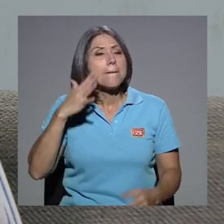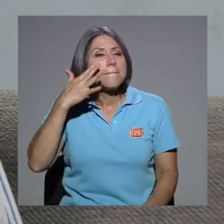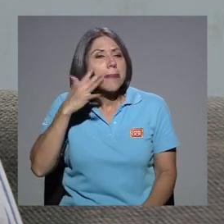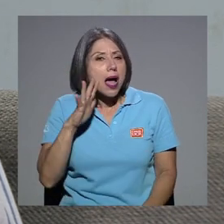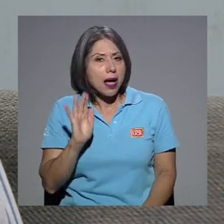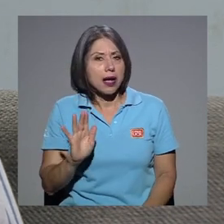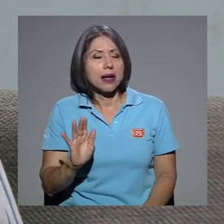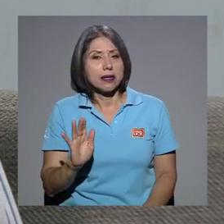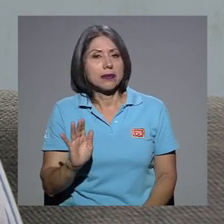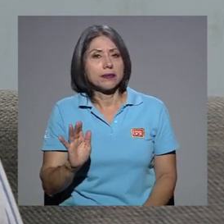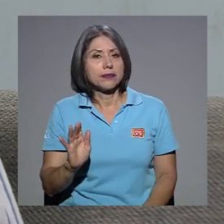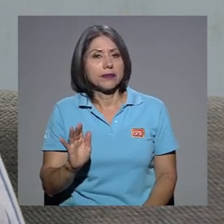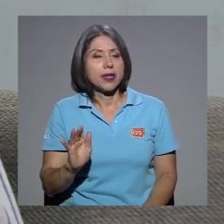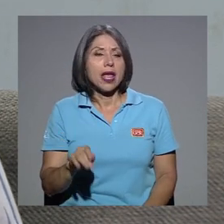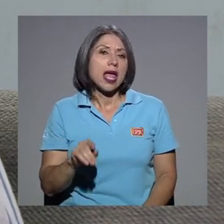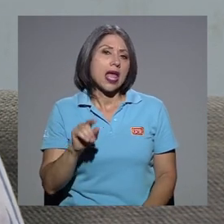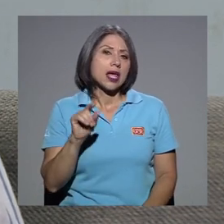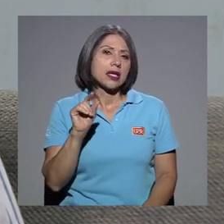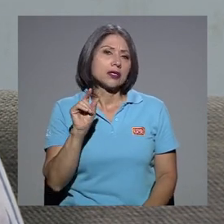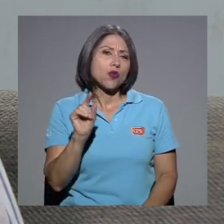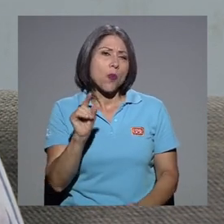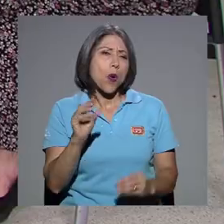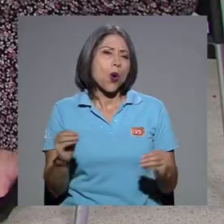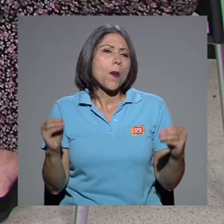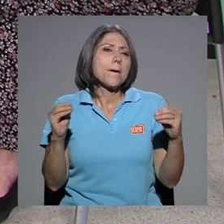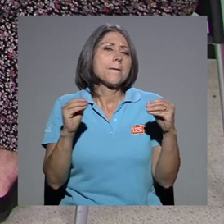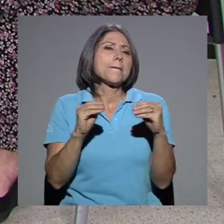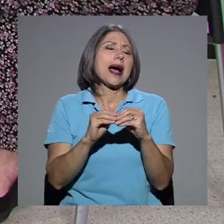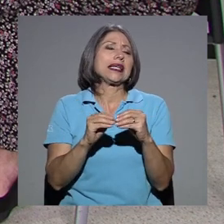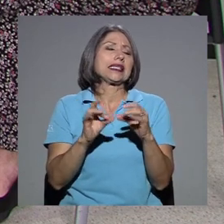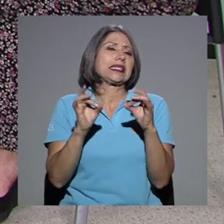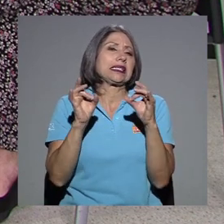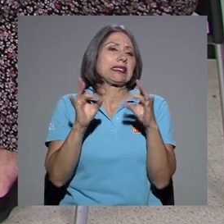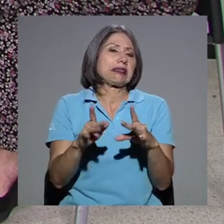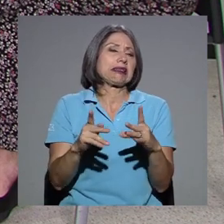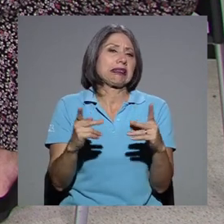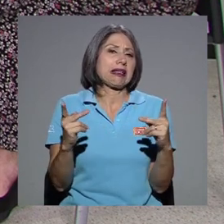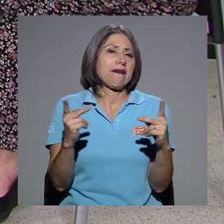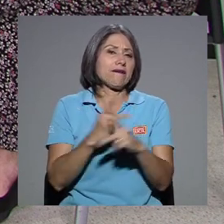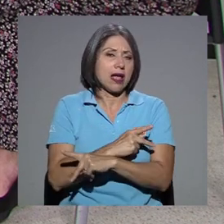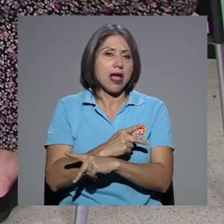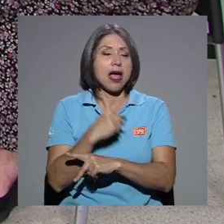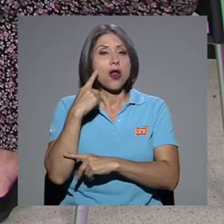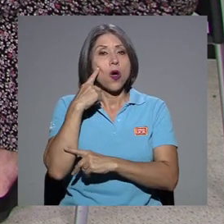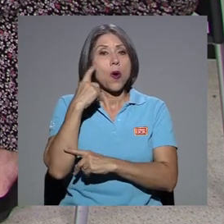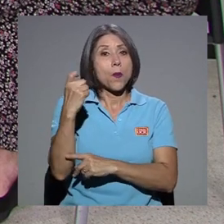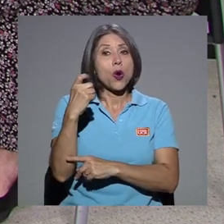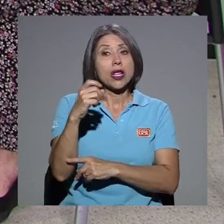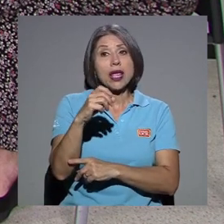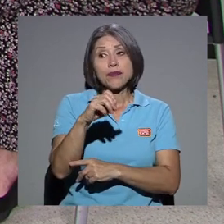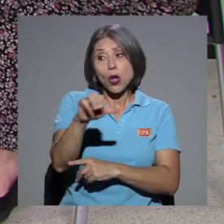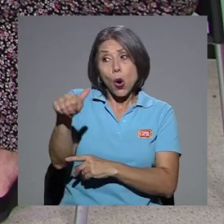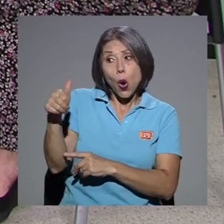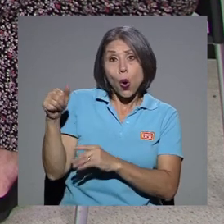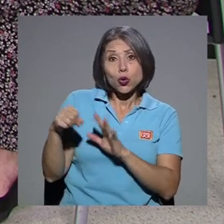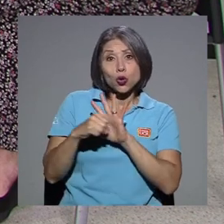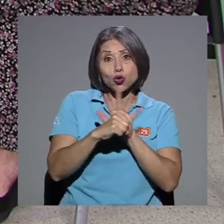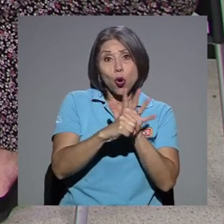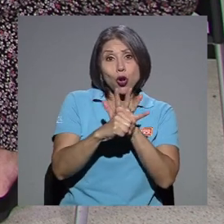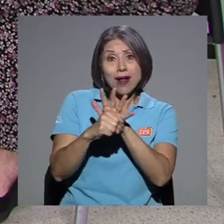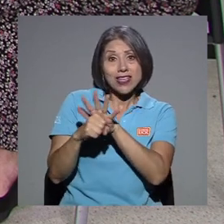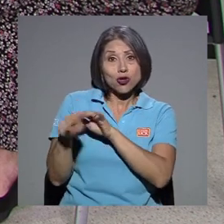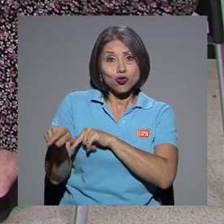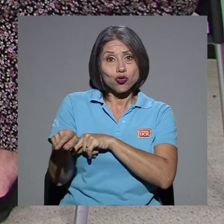Aparentemente es un poco más severo en la presentación clínica porque los otros coronavirus que causan respiratorio lo que